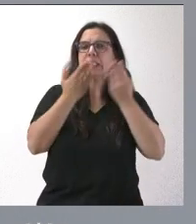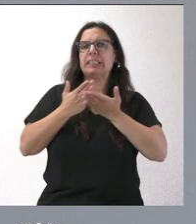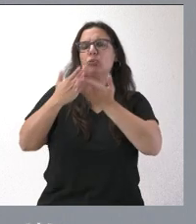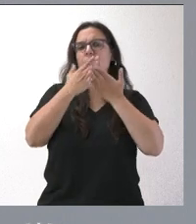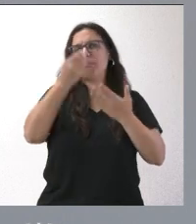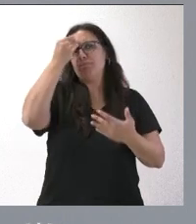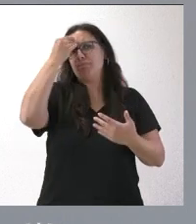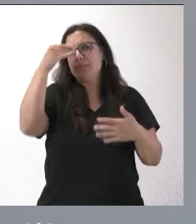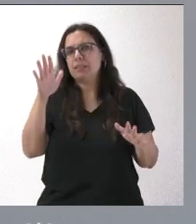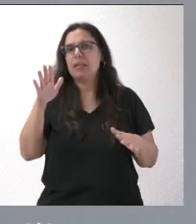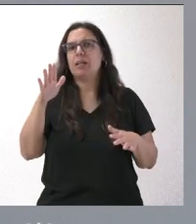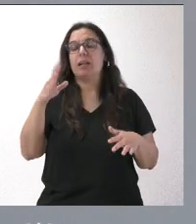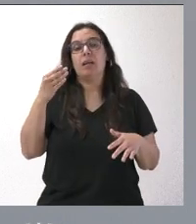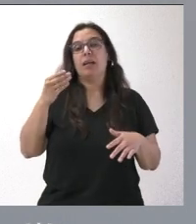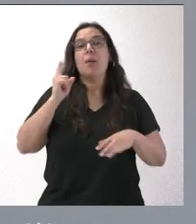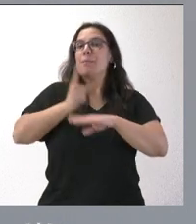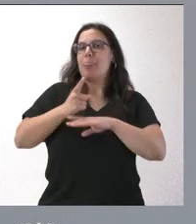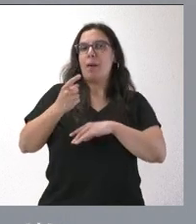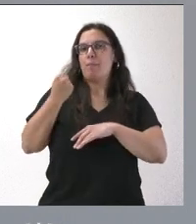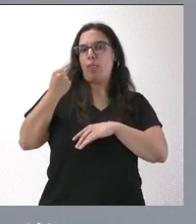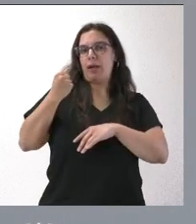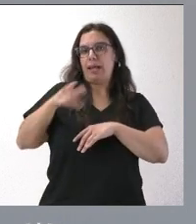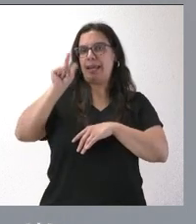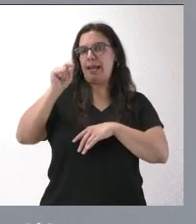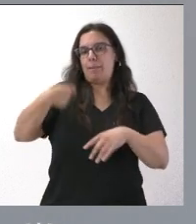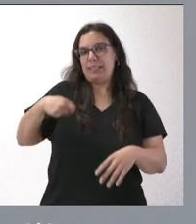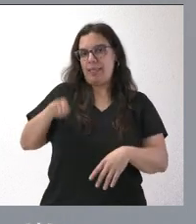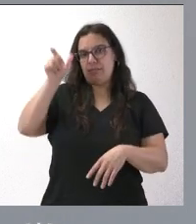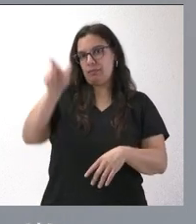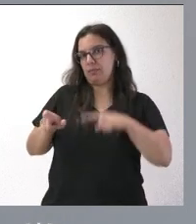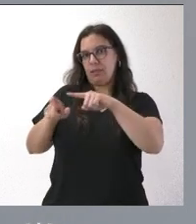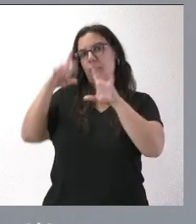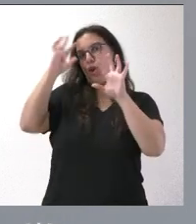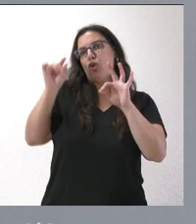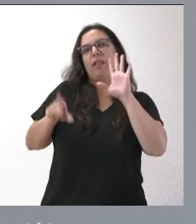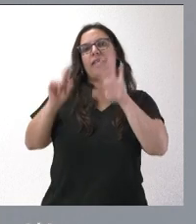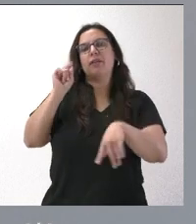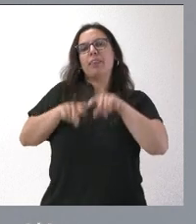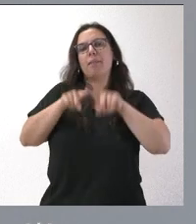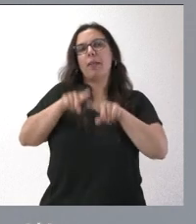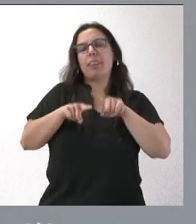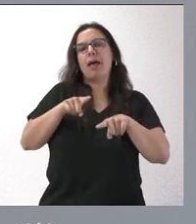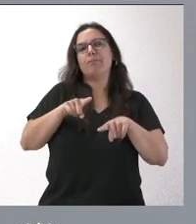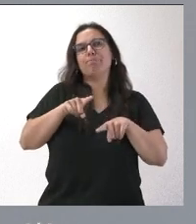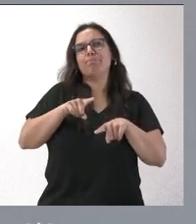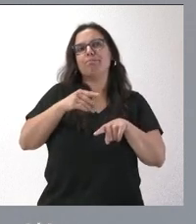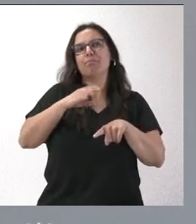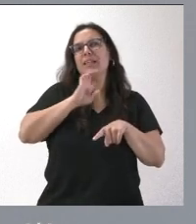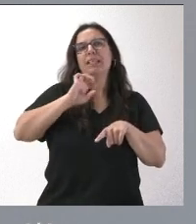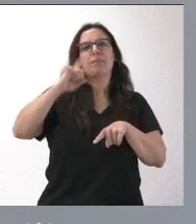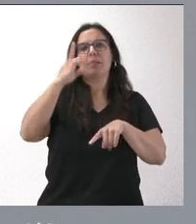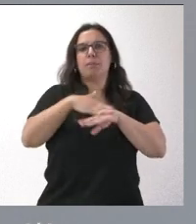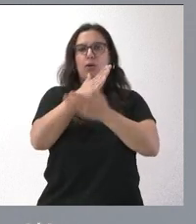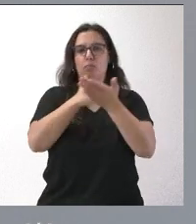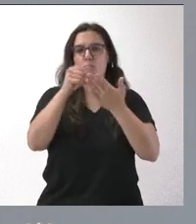considerarlo la potestad desde el presidente y el presidente, lógicamente, tomará la decisión en función del interés de la comunidad. El